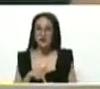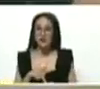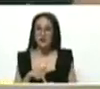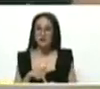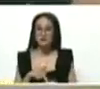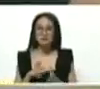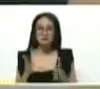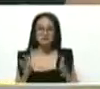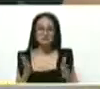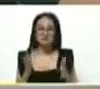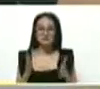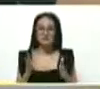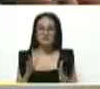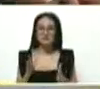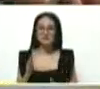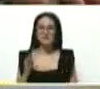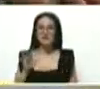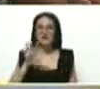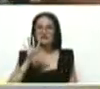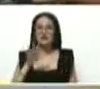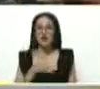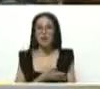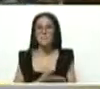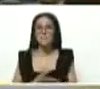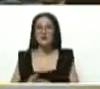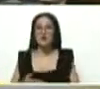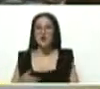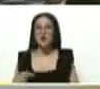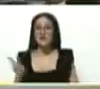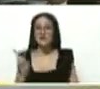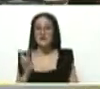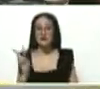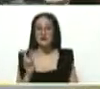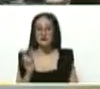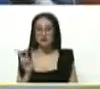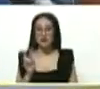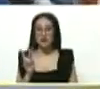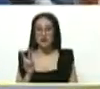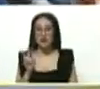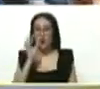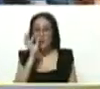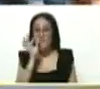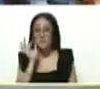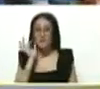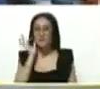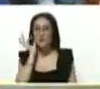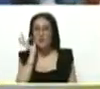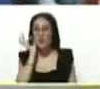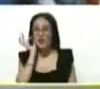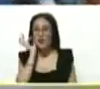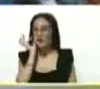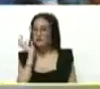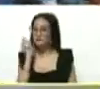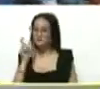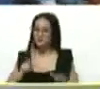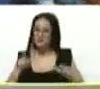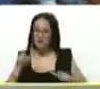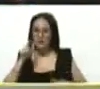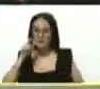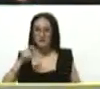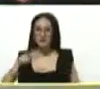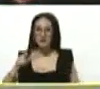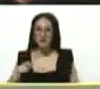aproximadamente cinco millones de venezolanos y de venezolanas, de ciudadanos y ciudadanas,